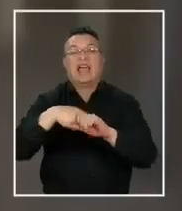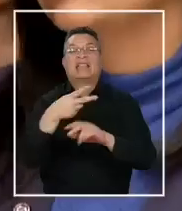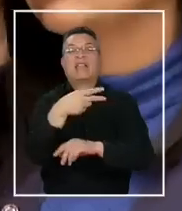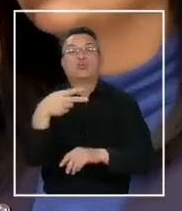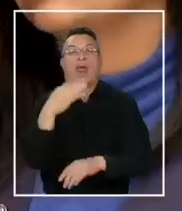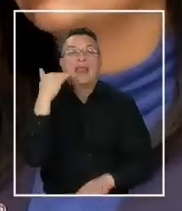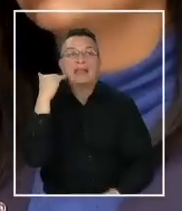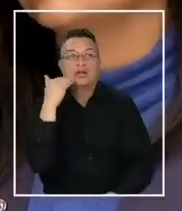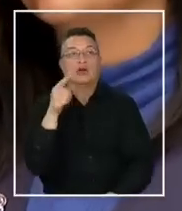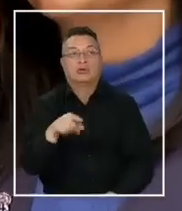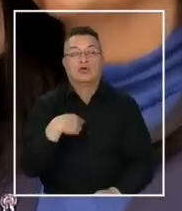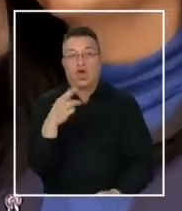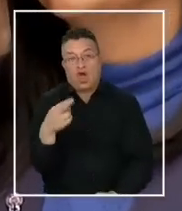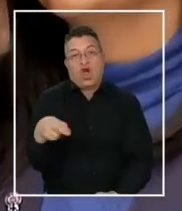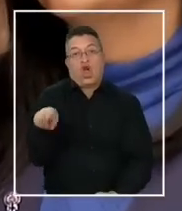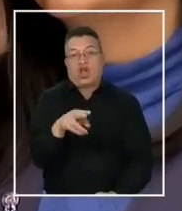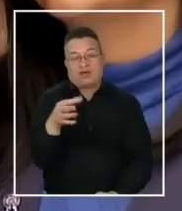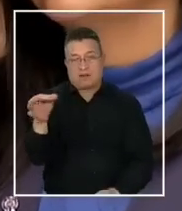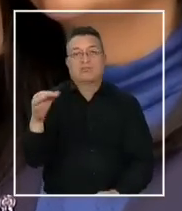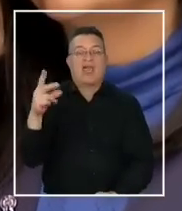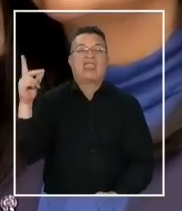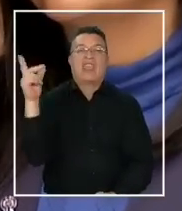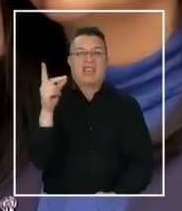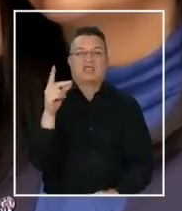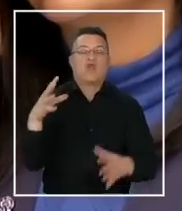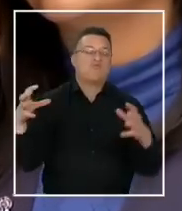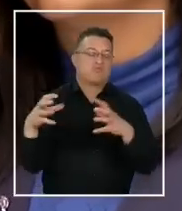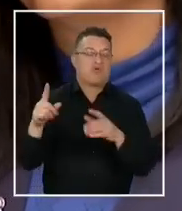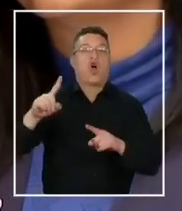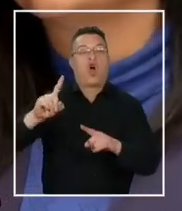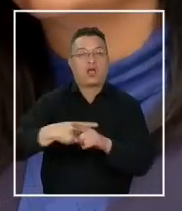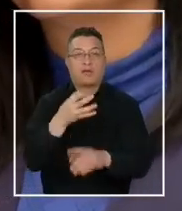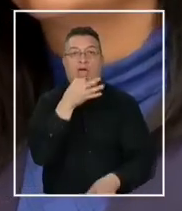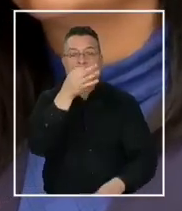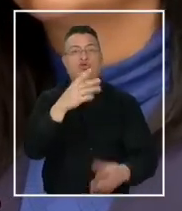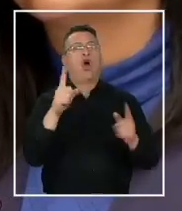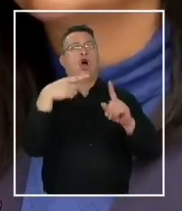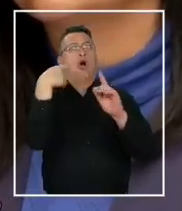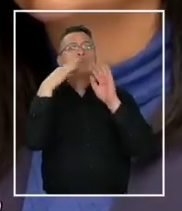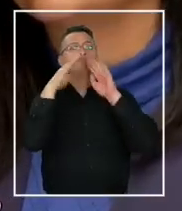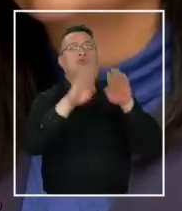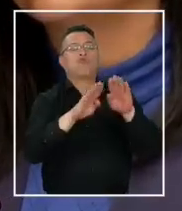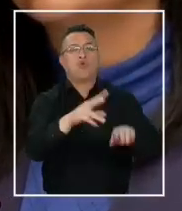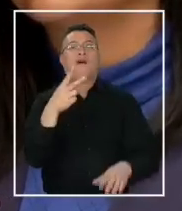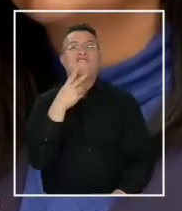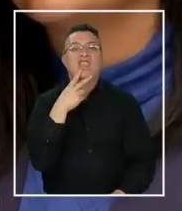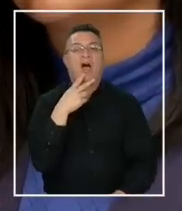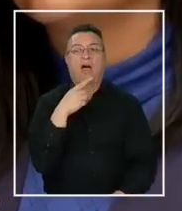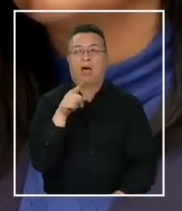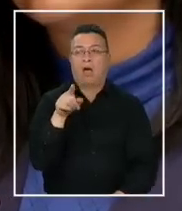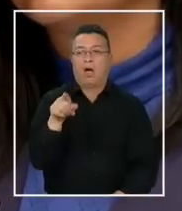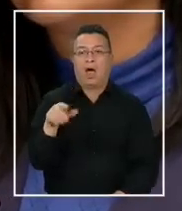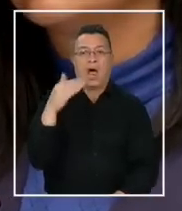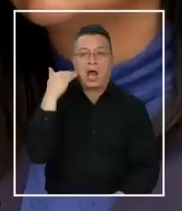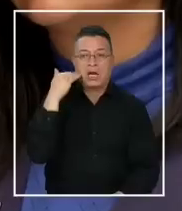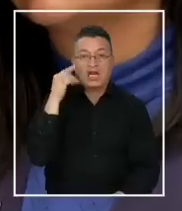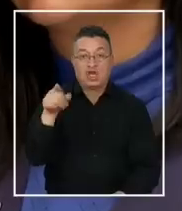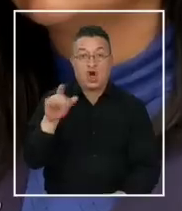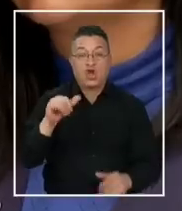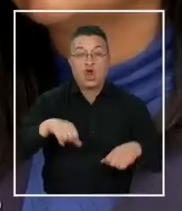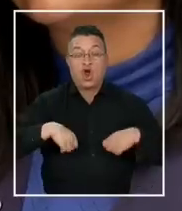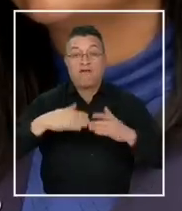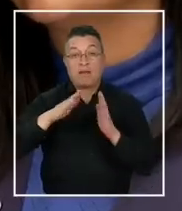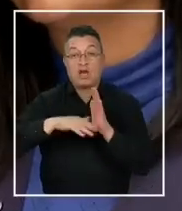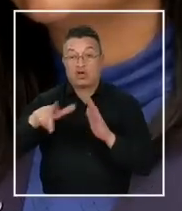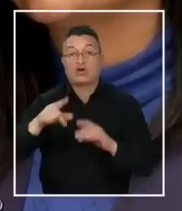Otra inconsistencia más de la extrema derecha y de la derecha, que se dicen providas pero quieren dejar desprotegidos a los niños, niñas y